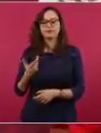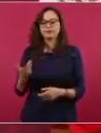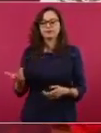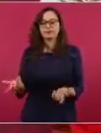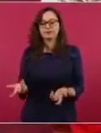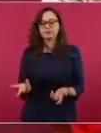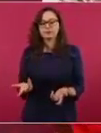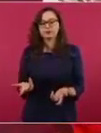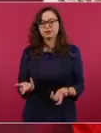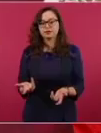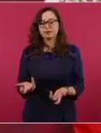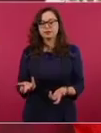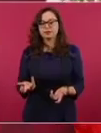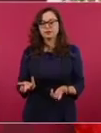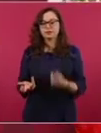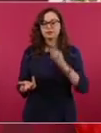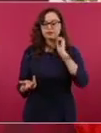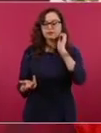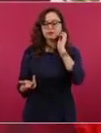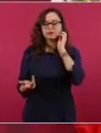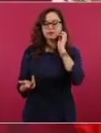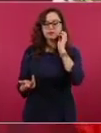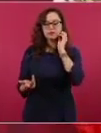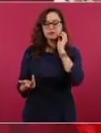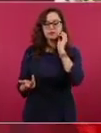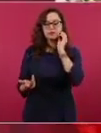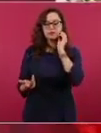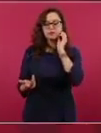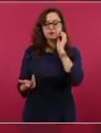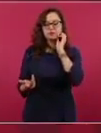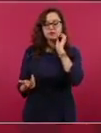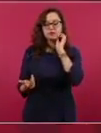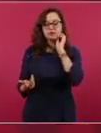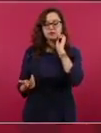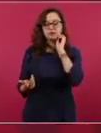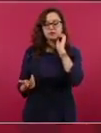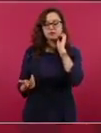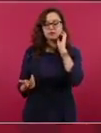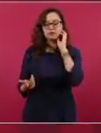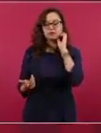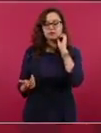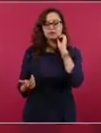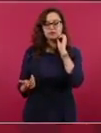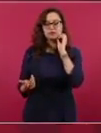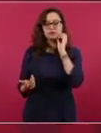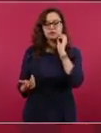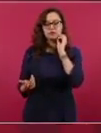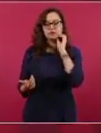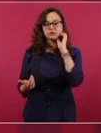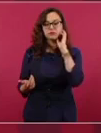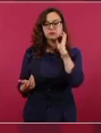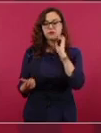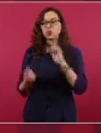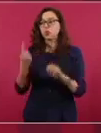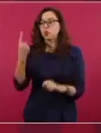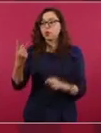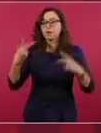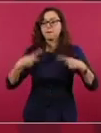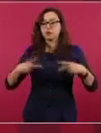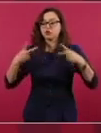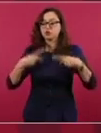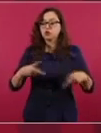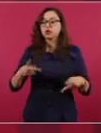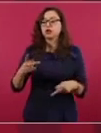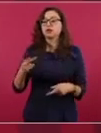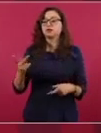impedir a nadie que quiera participar en política,